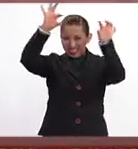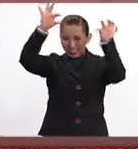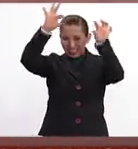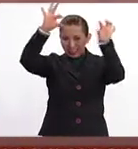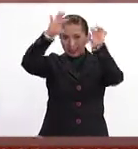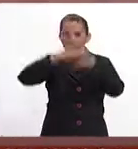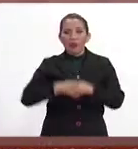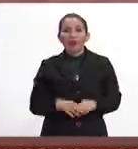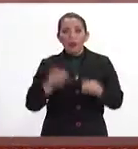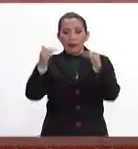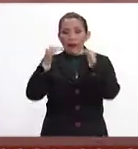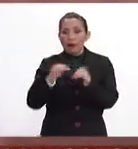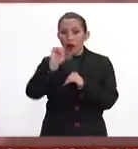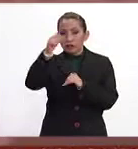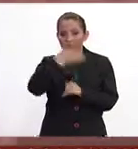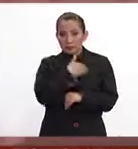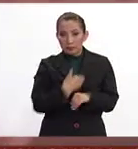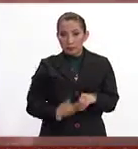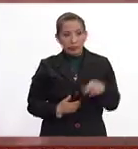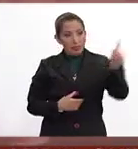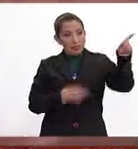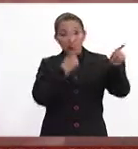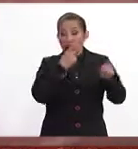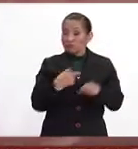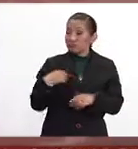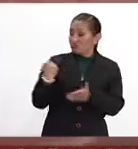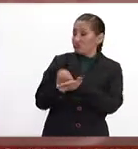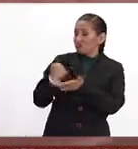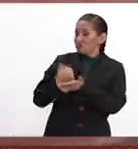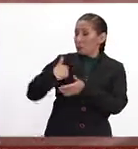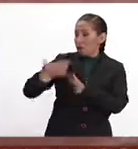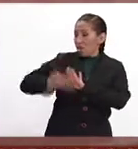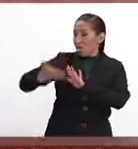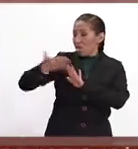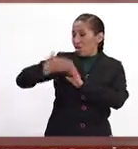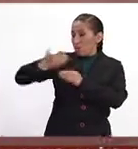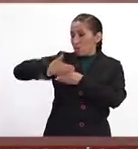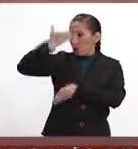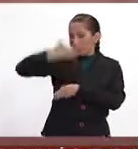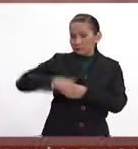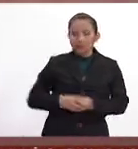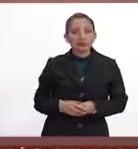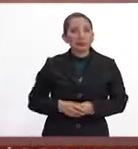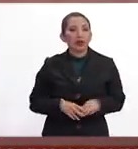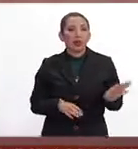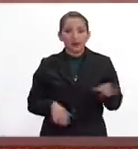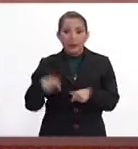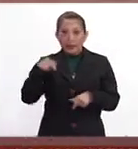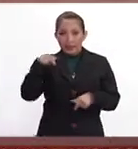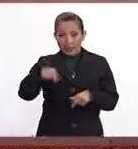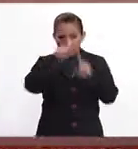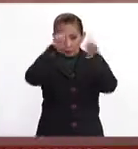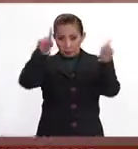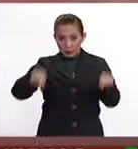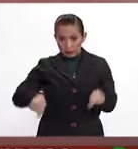nuevamente tenemos un presidente de aquel lado que dice que lo va a hacer, ¿no? Y a este me refería con